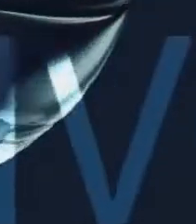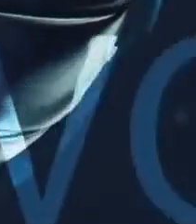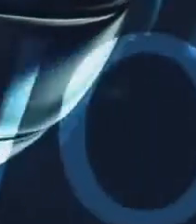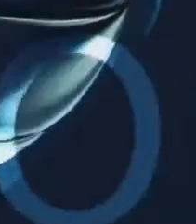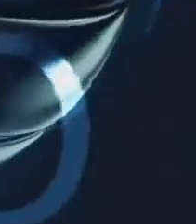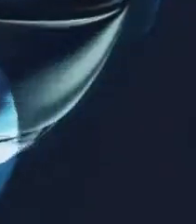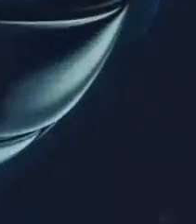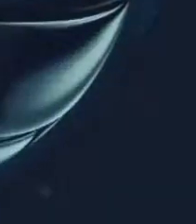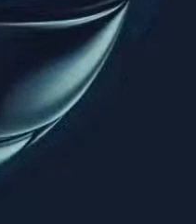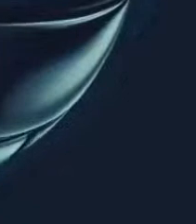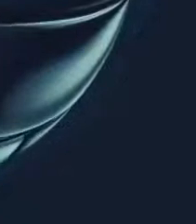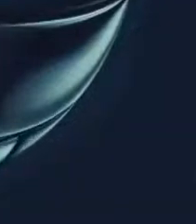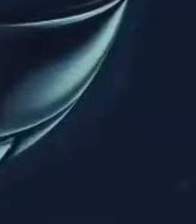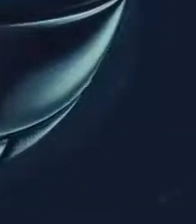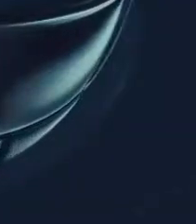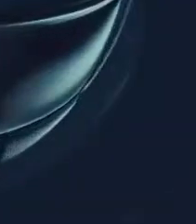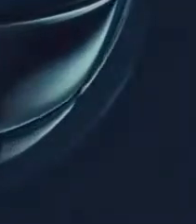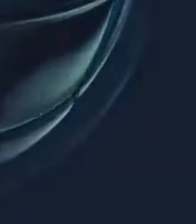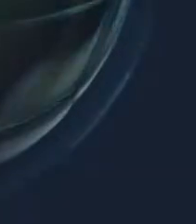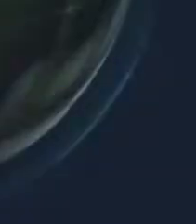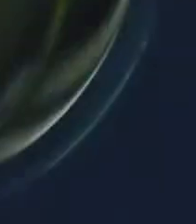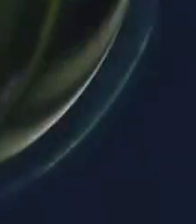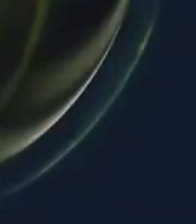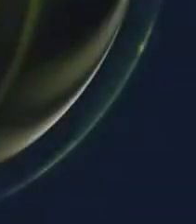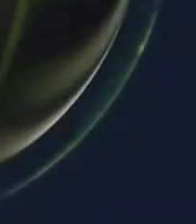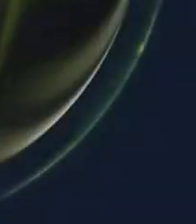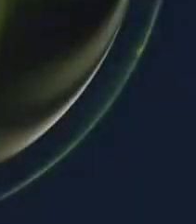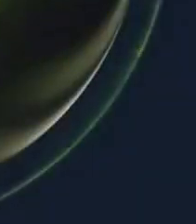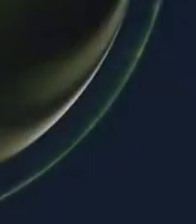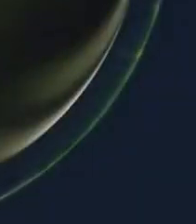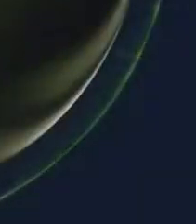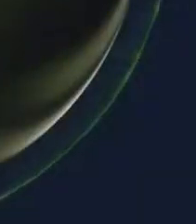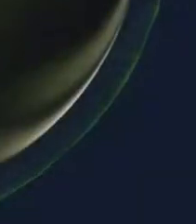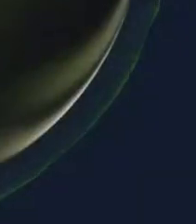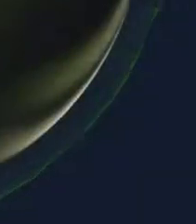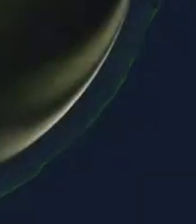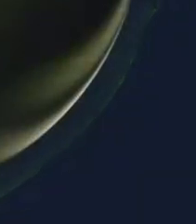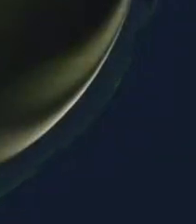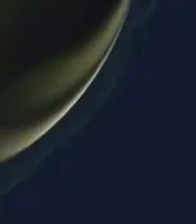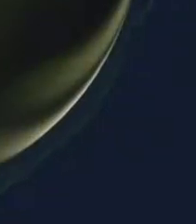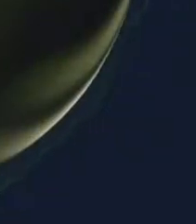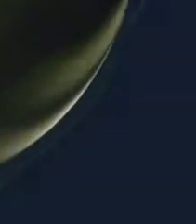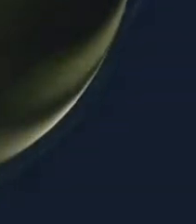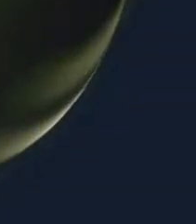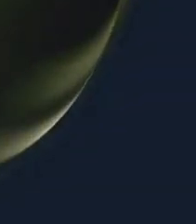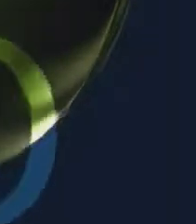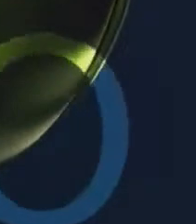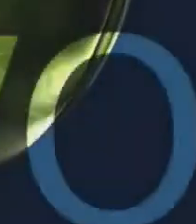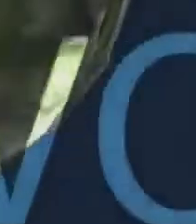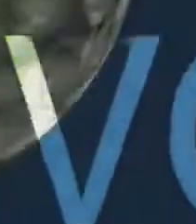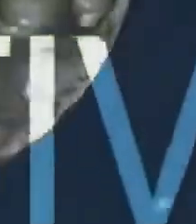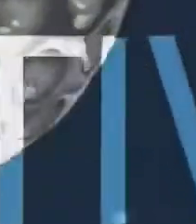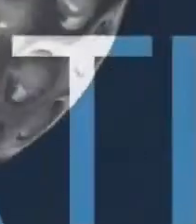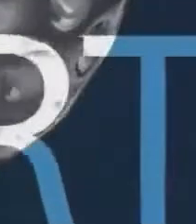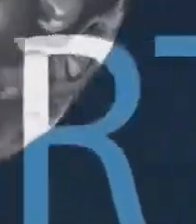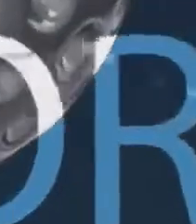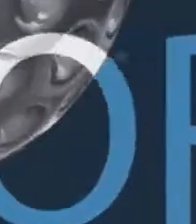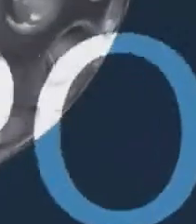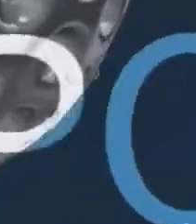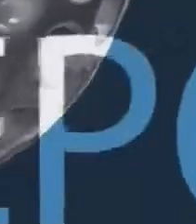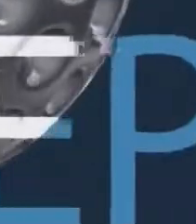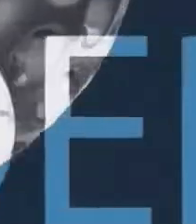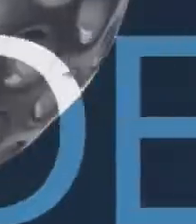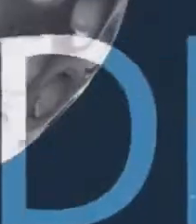Marcado por el jugador de Cantolao Y ahora hablemos de patinaje Y de un récord Que se ha producido